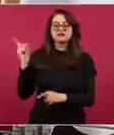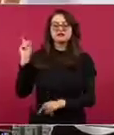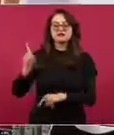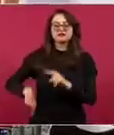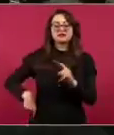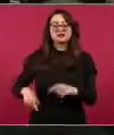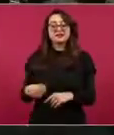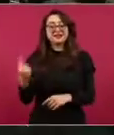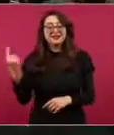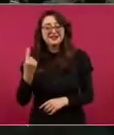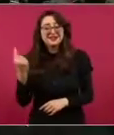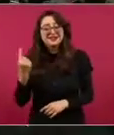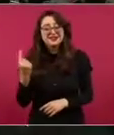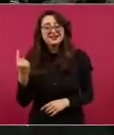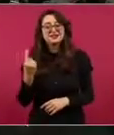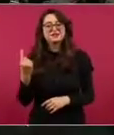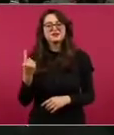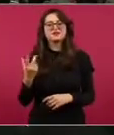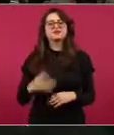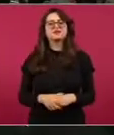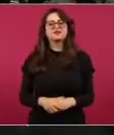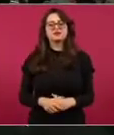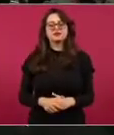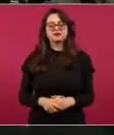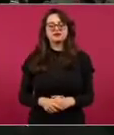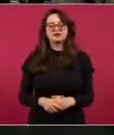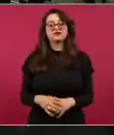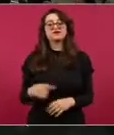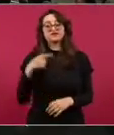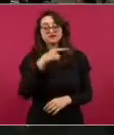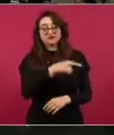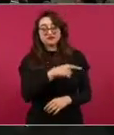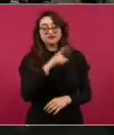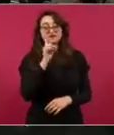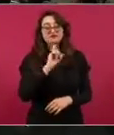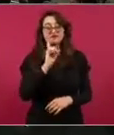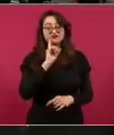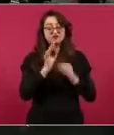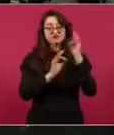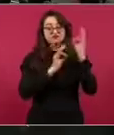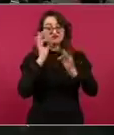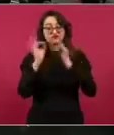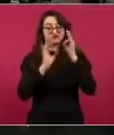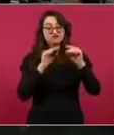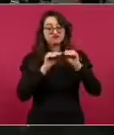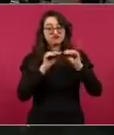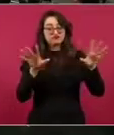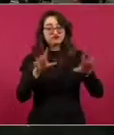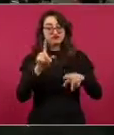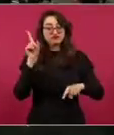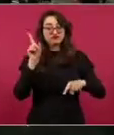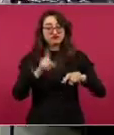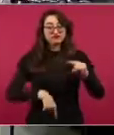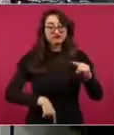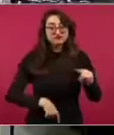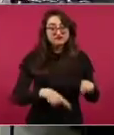¿cuál? La sección. ¿De quién es quién es la mentira? ¿Ustedes qué opinen? No,